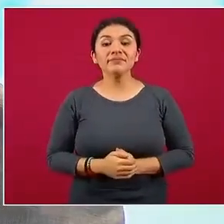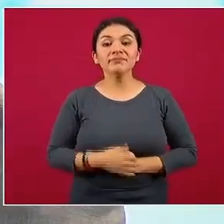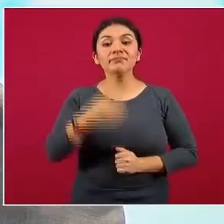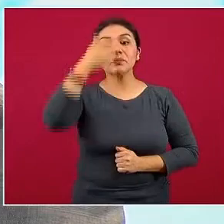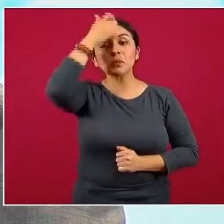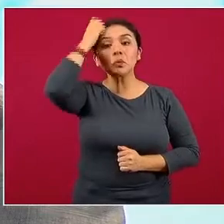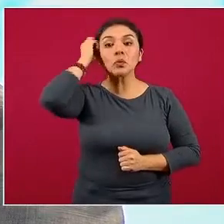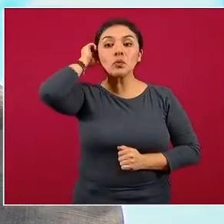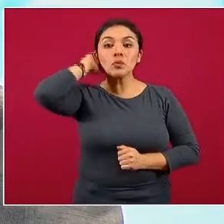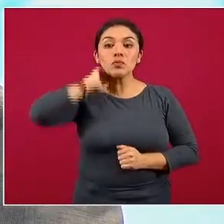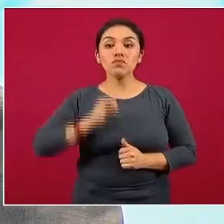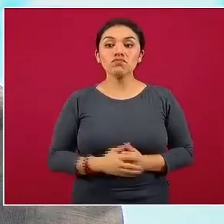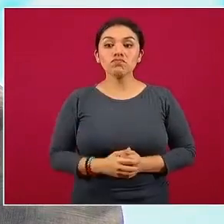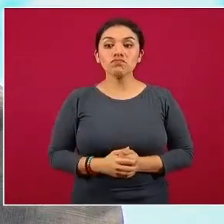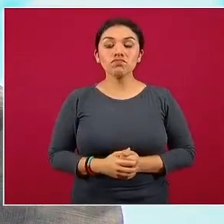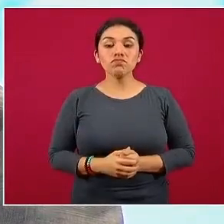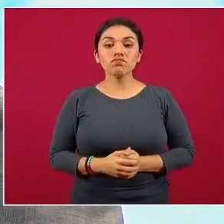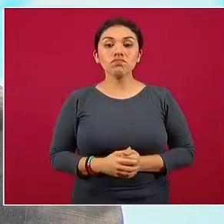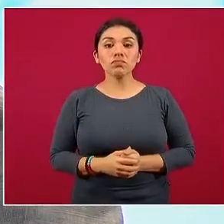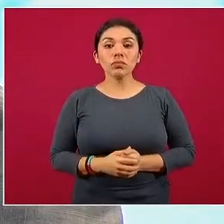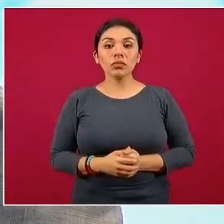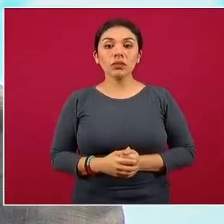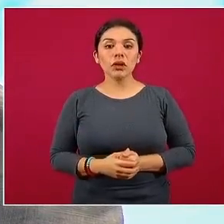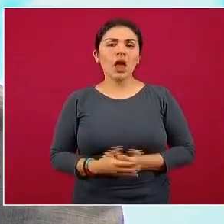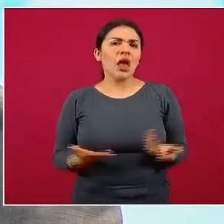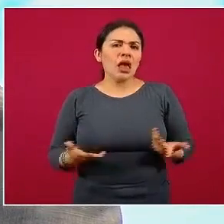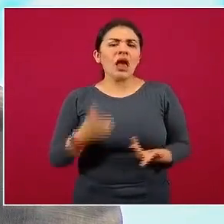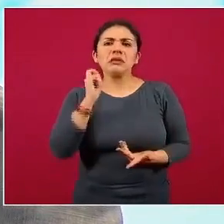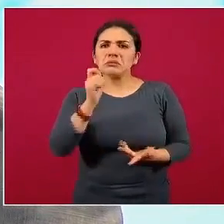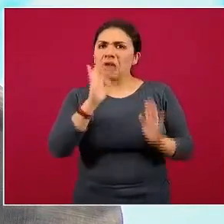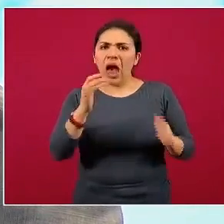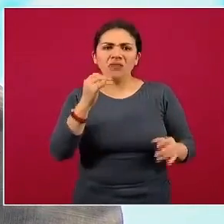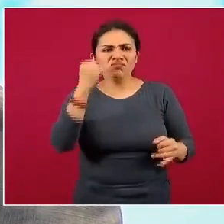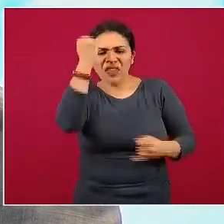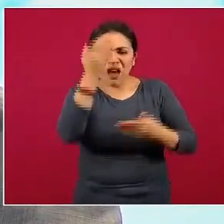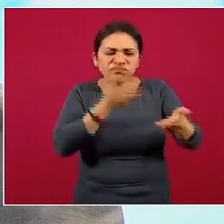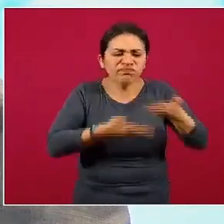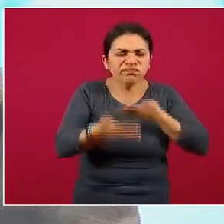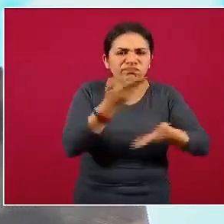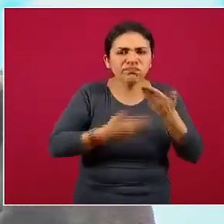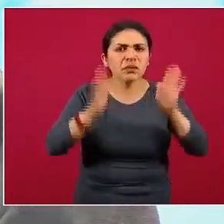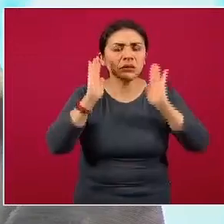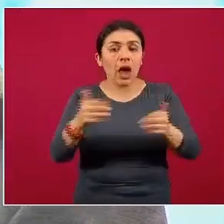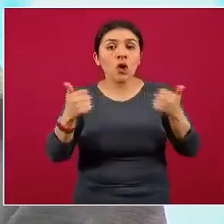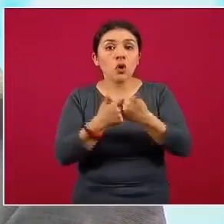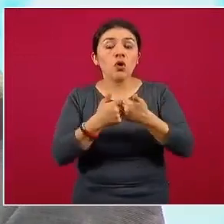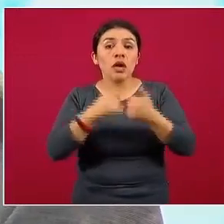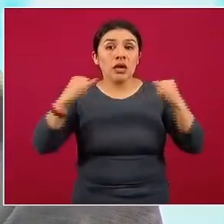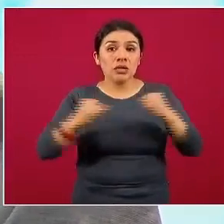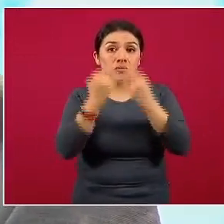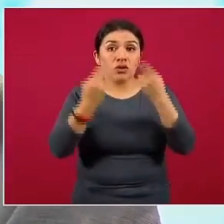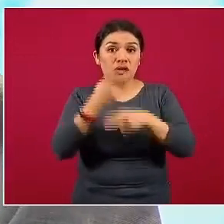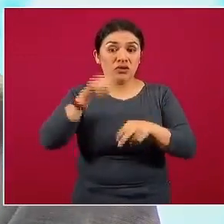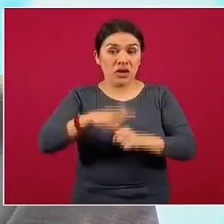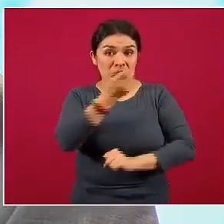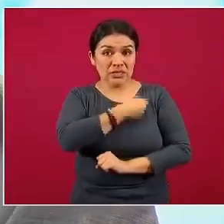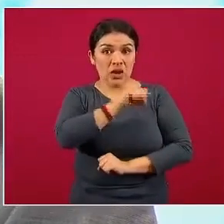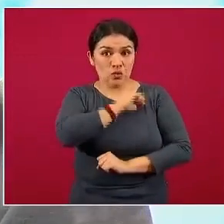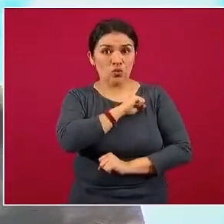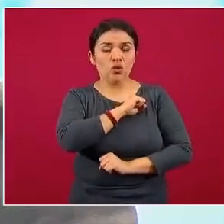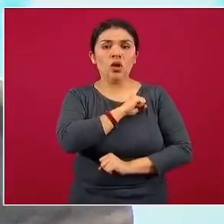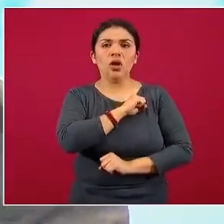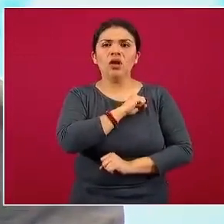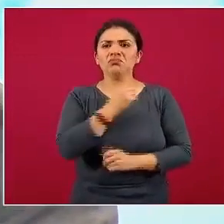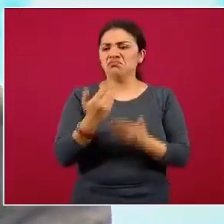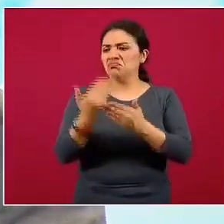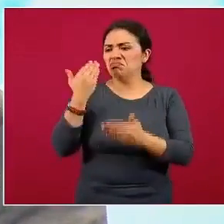La idea se concretó y el Instituto Nacional de Salud Pública, hace unas